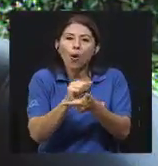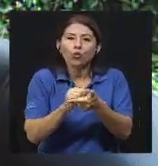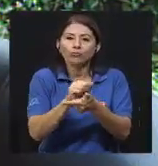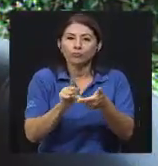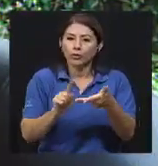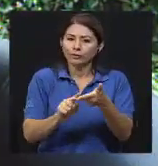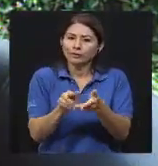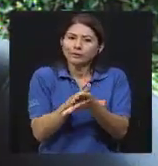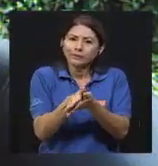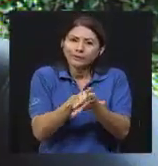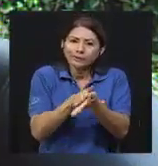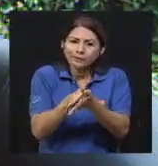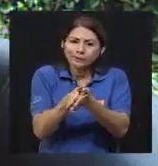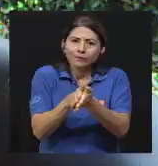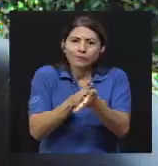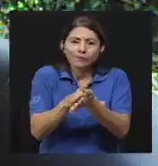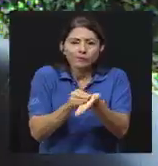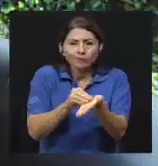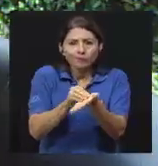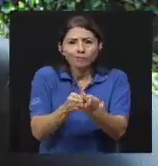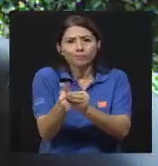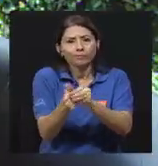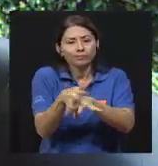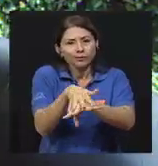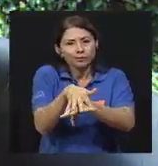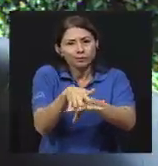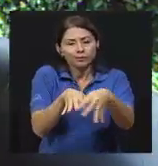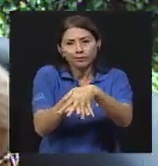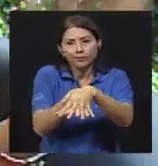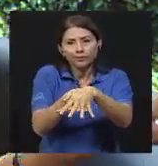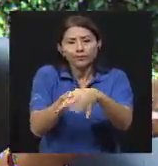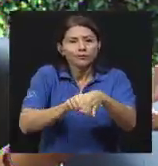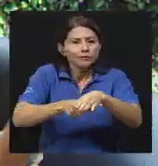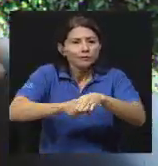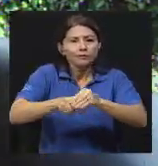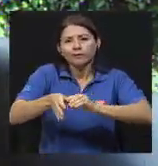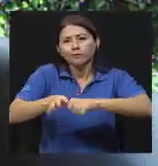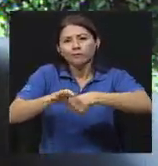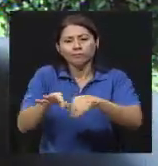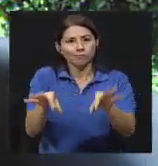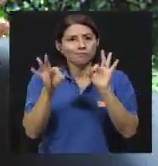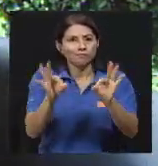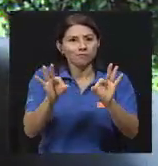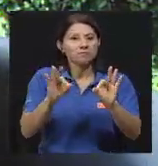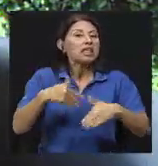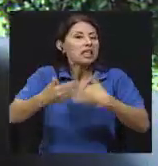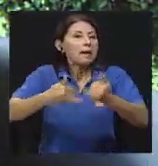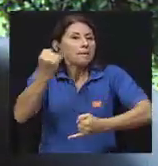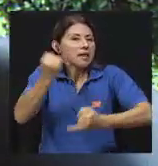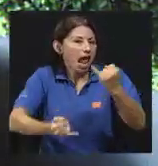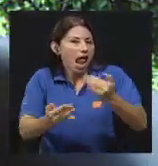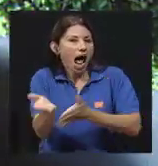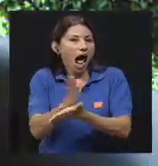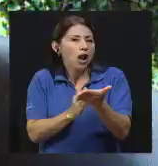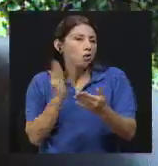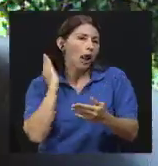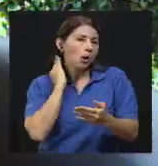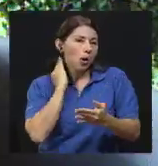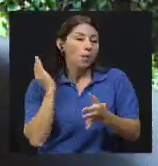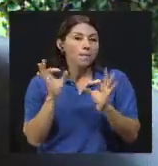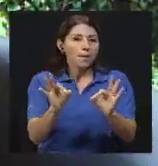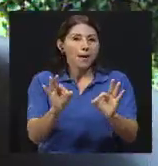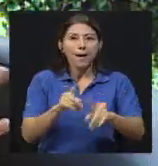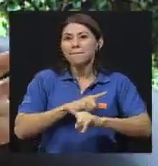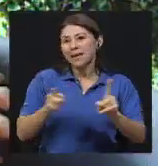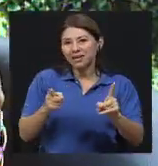restregada y si se pudiera al final un desinfectante como tipo alcohol gel, por ejemplo. Pero agua y jabón más fuerza